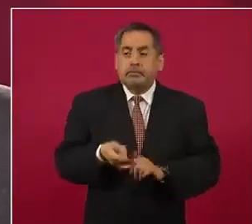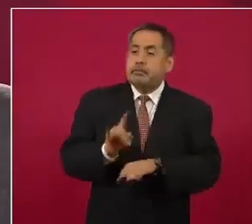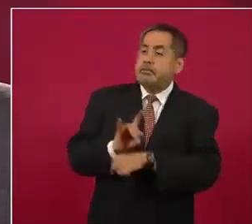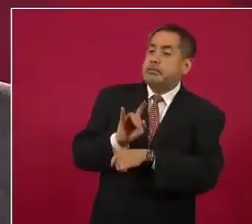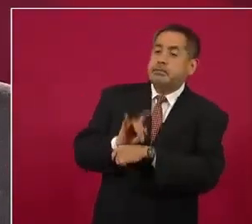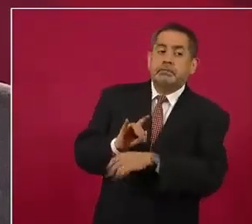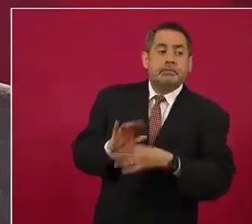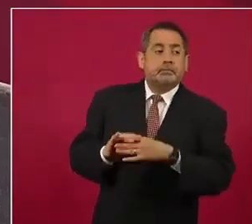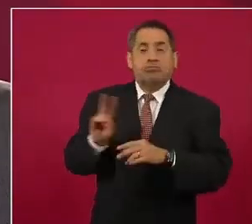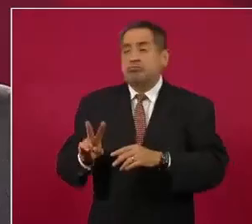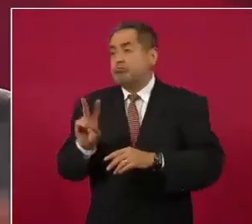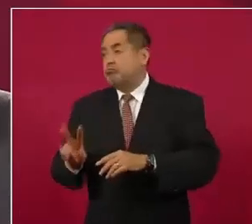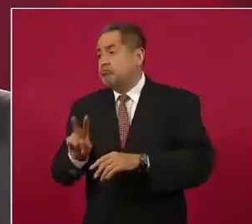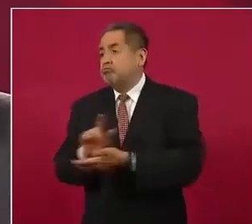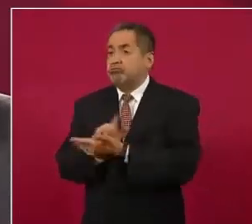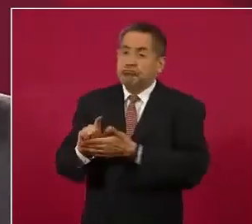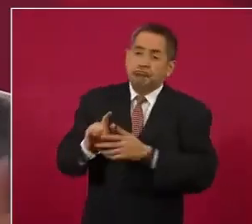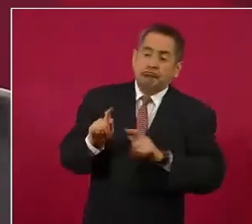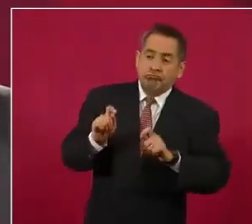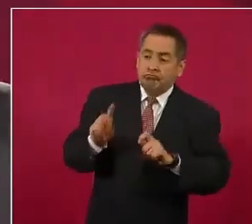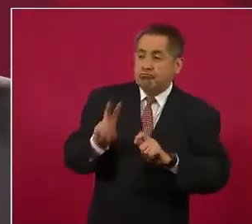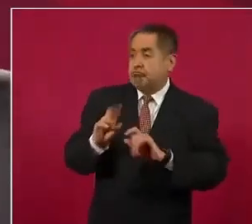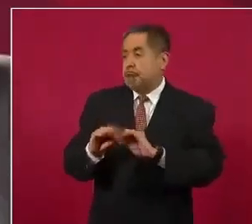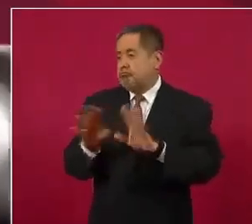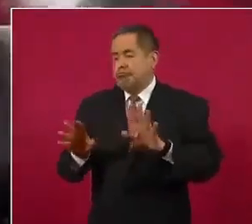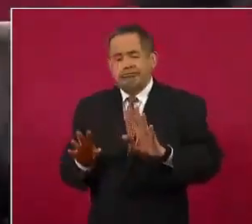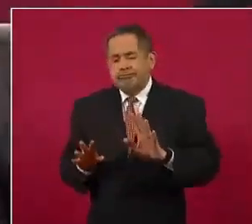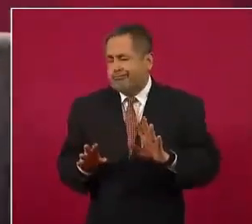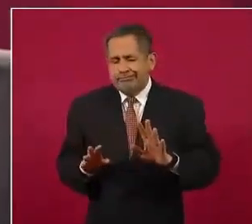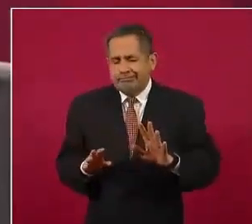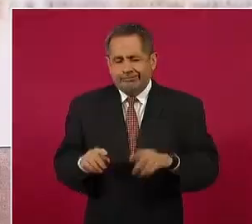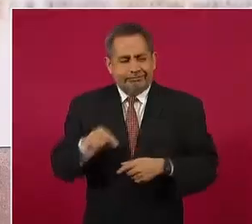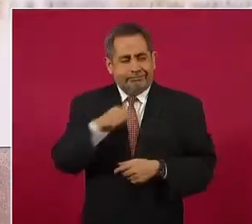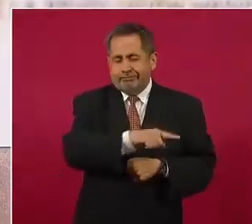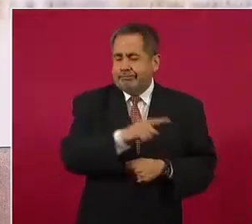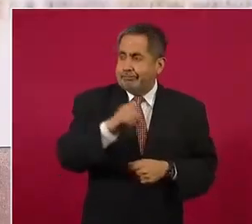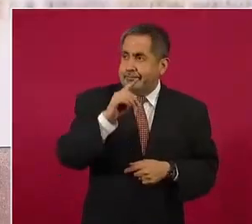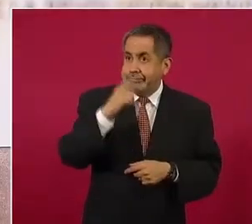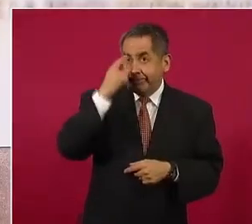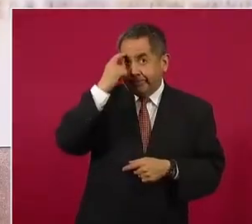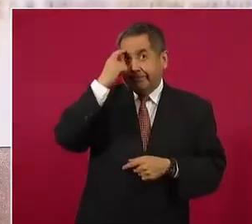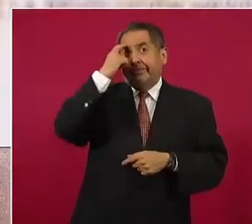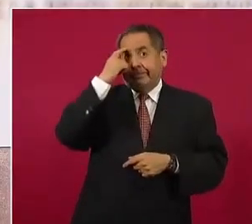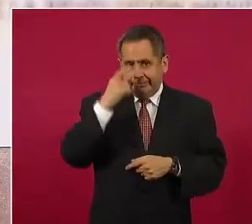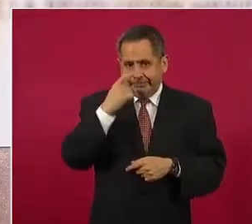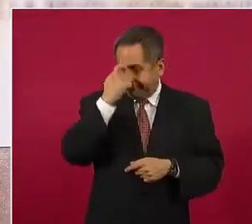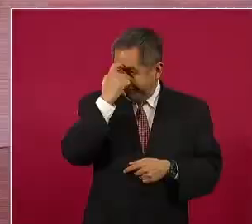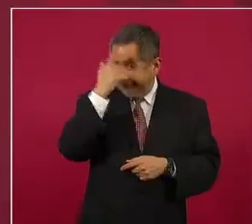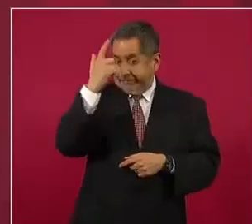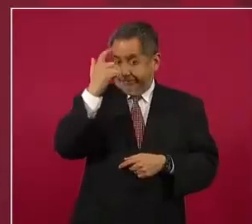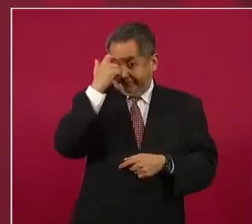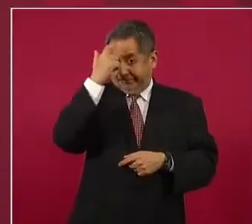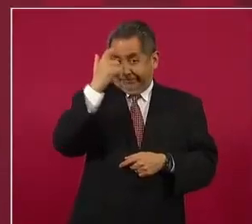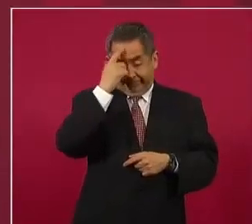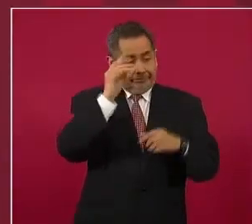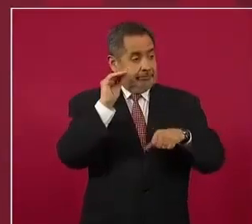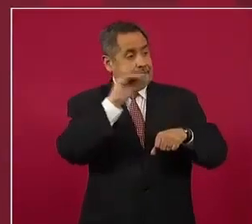y de que había transparencia, crearon una serie de organismos